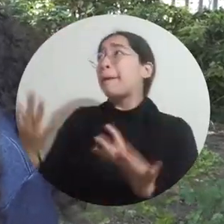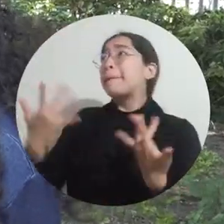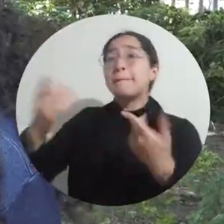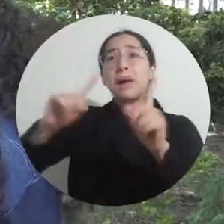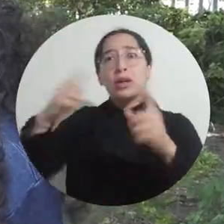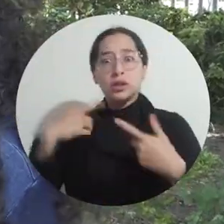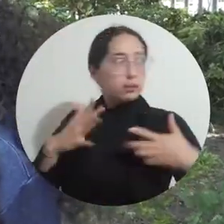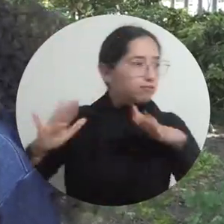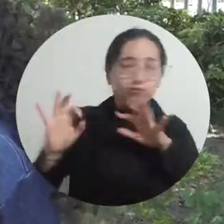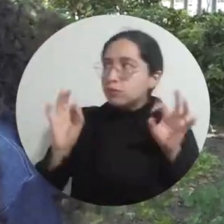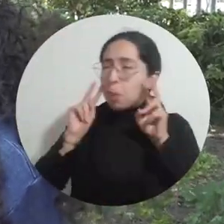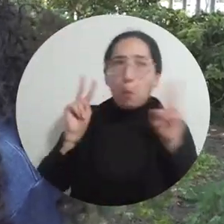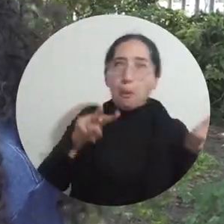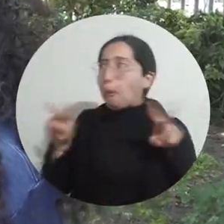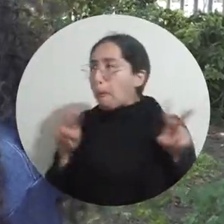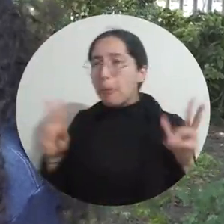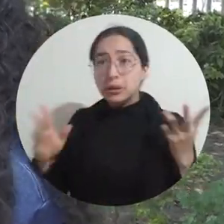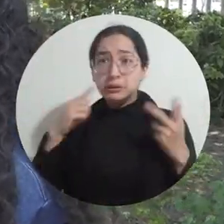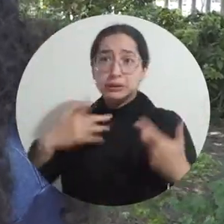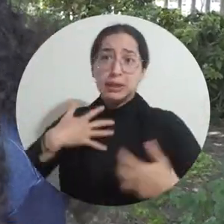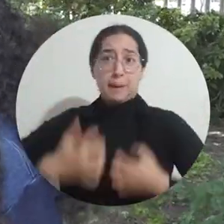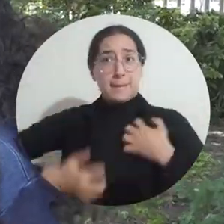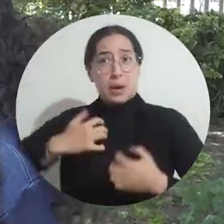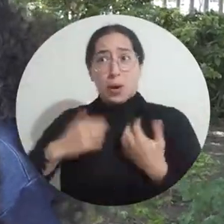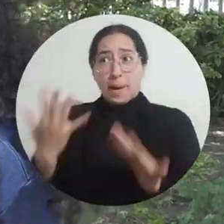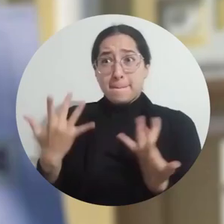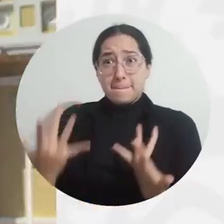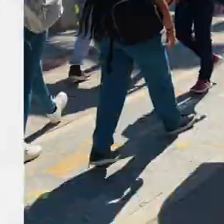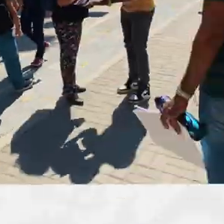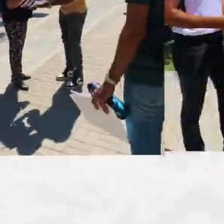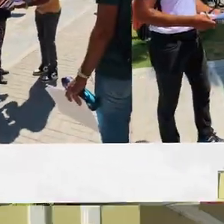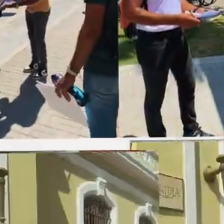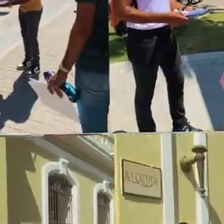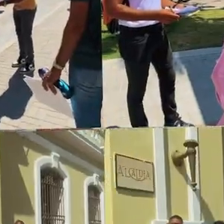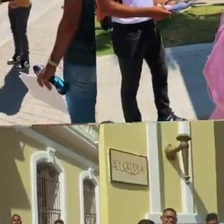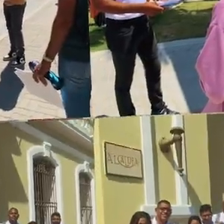y como que llegue el bus rápido porque nos da temor estar esperando.